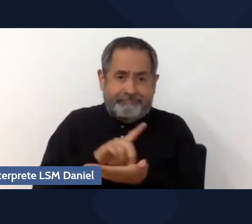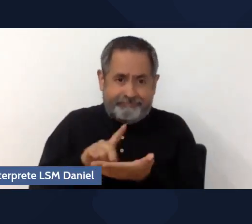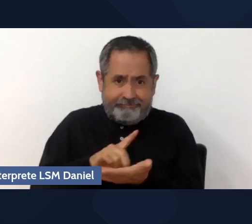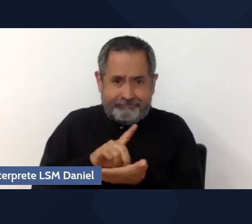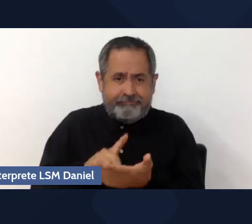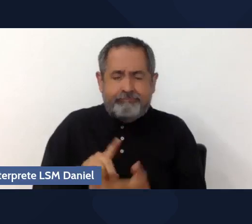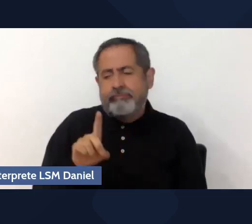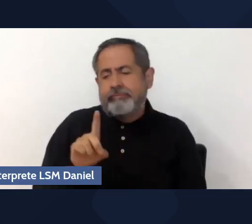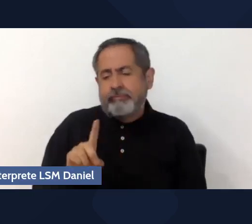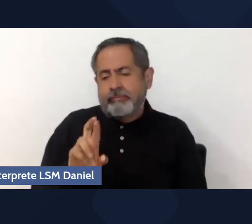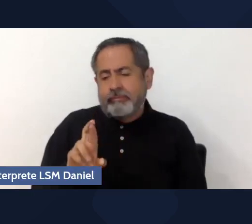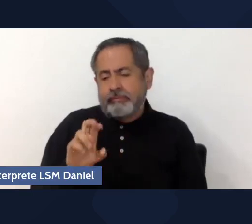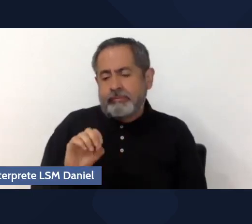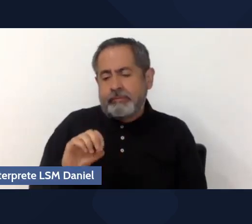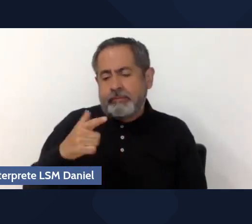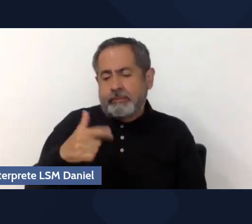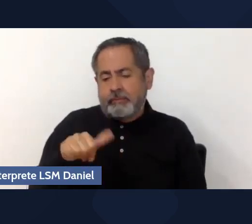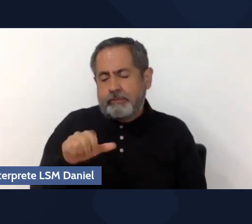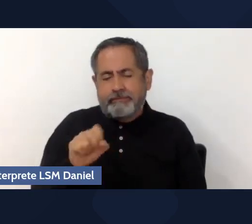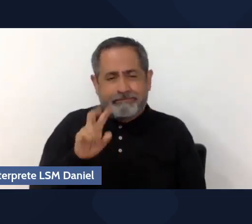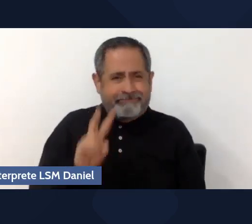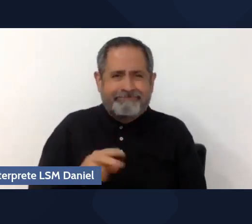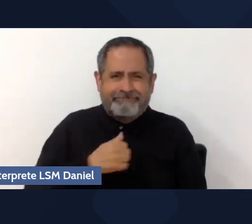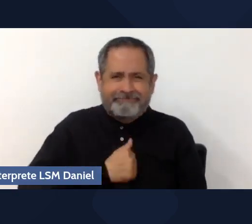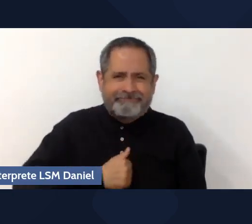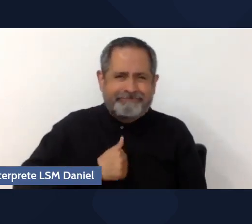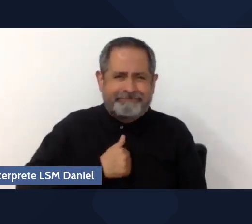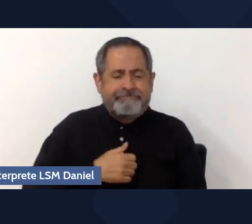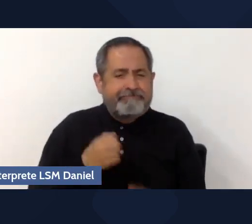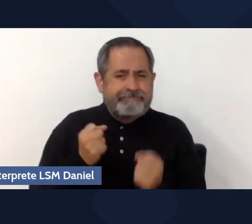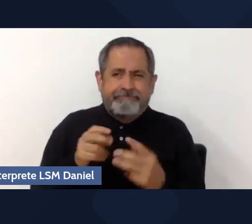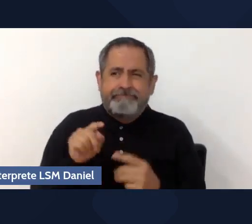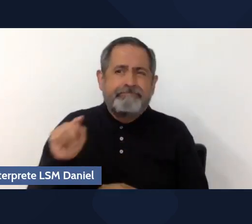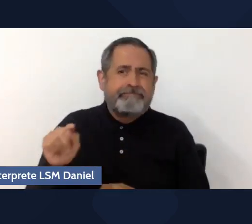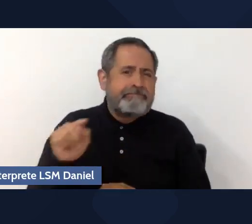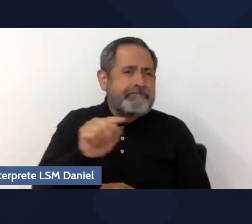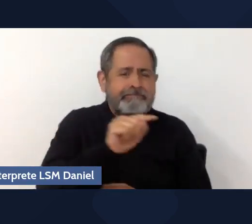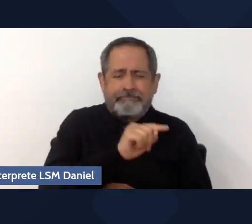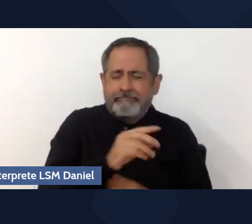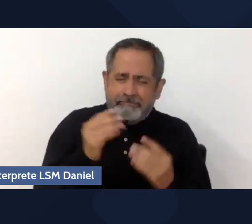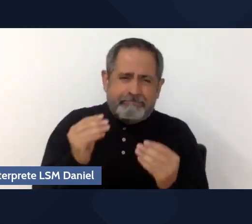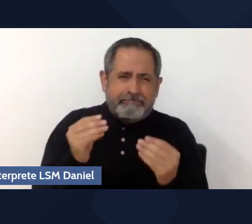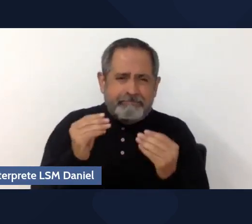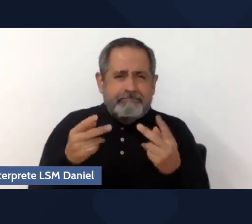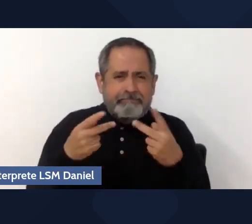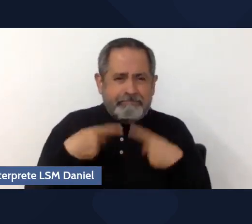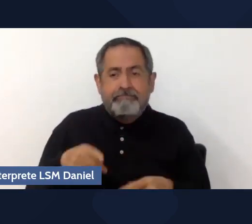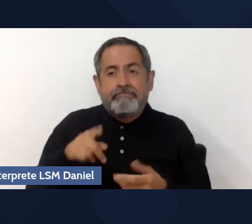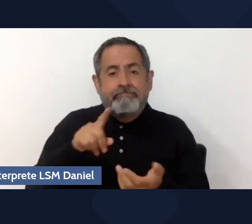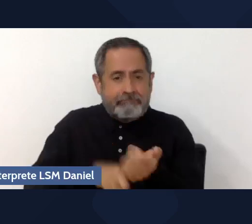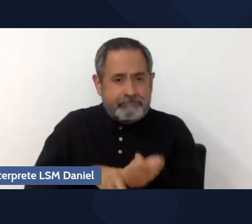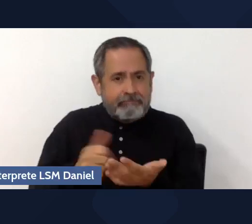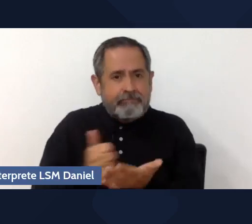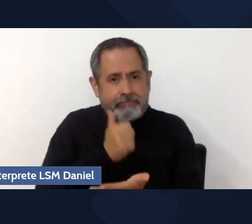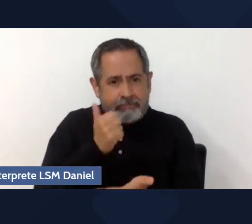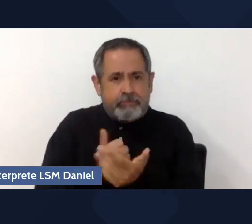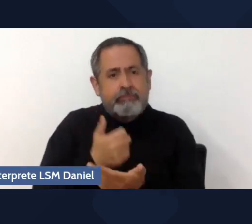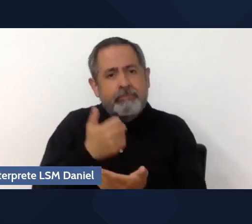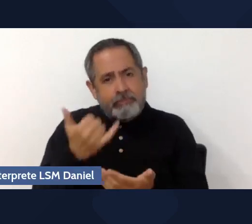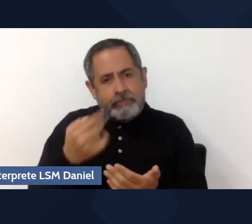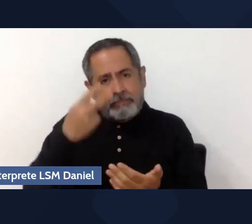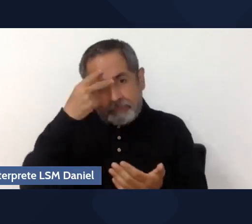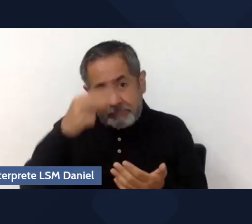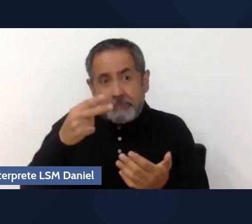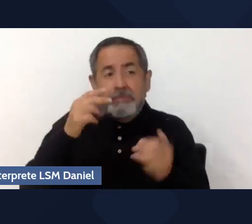presente, desgraciadamente, ¿no?, en la vida cotidiana de la ciudad y del país, del mundo